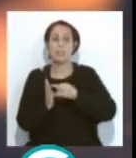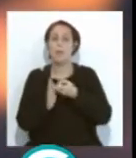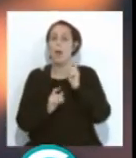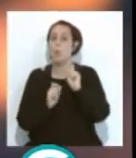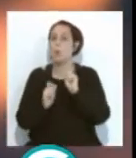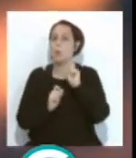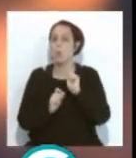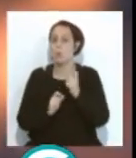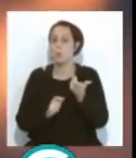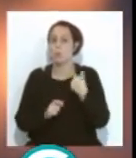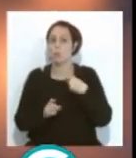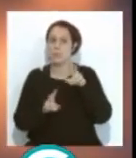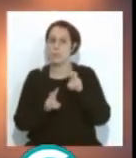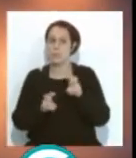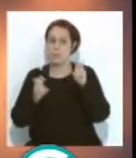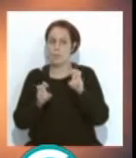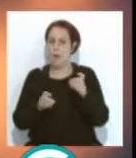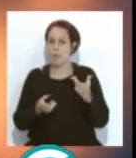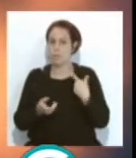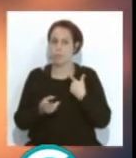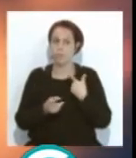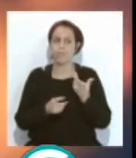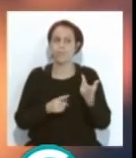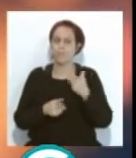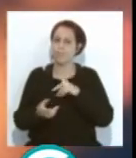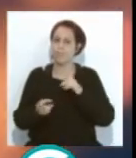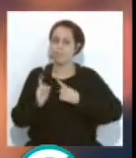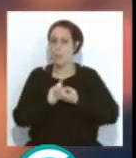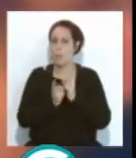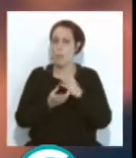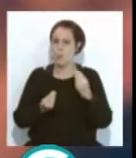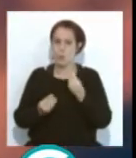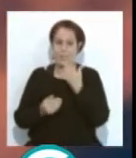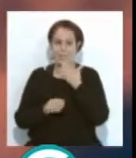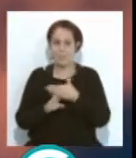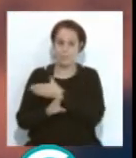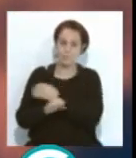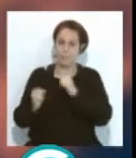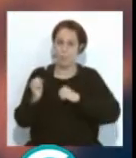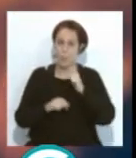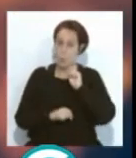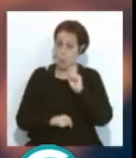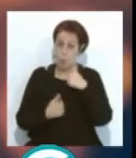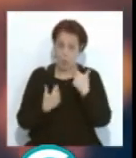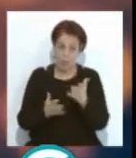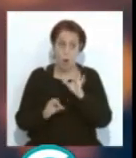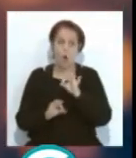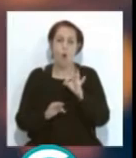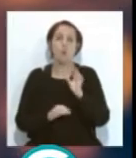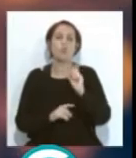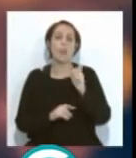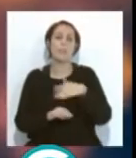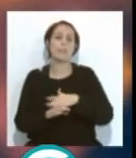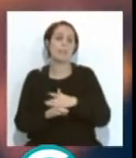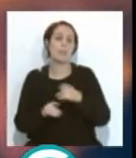puntuaciones, es una de las cuestiones que también ha tenido muchos vaivenes. Si la preliminar es puntuable o es solo y únicamente a